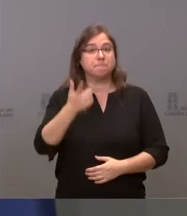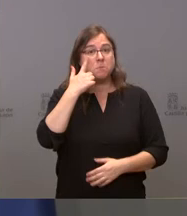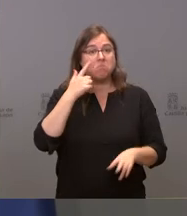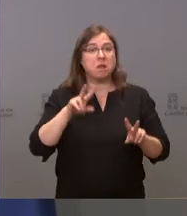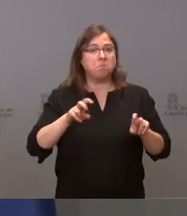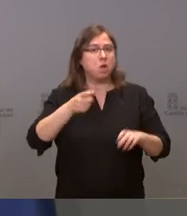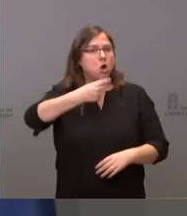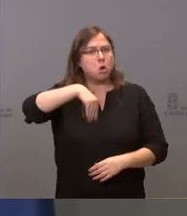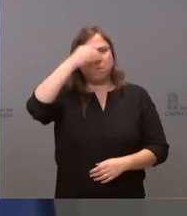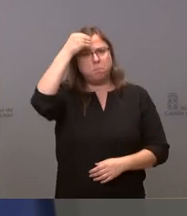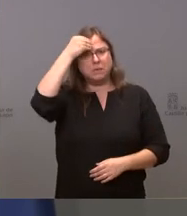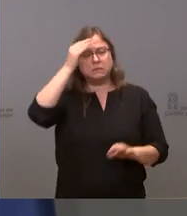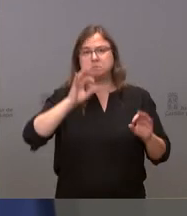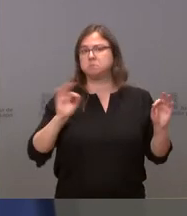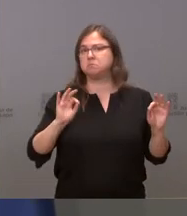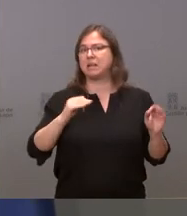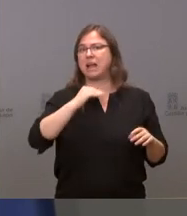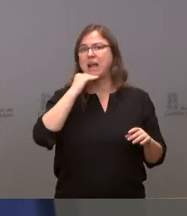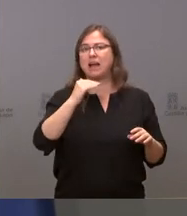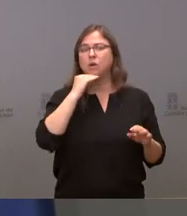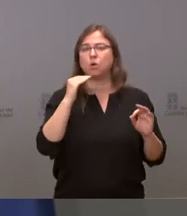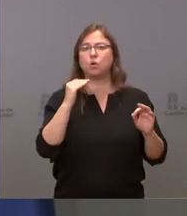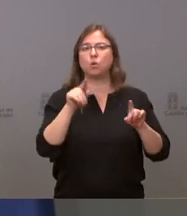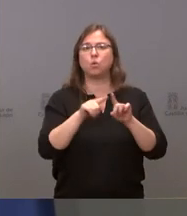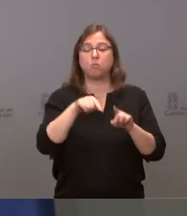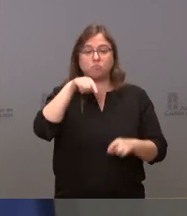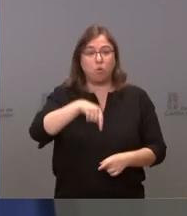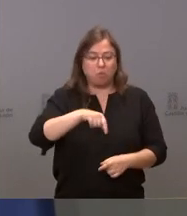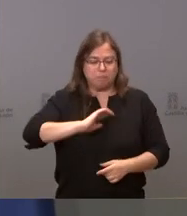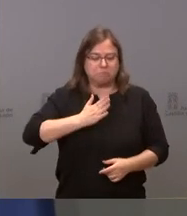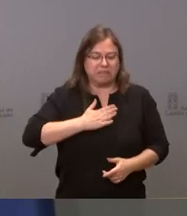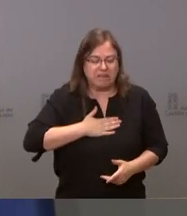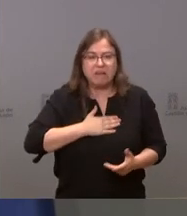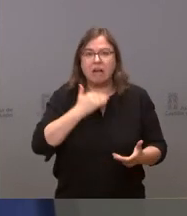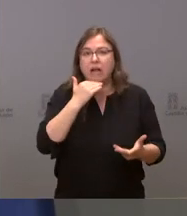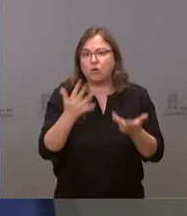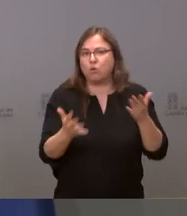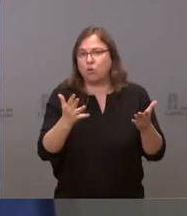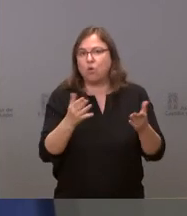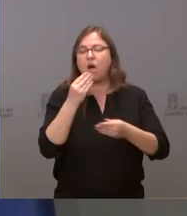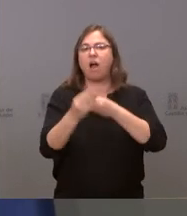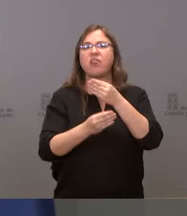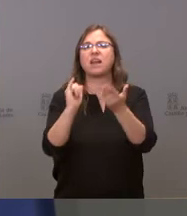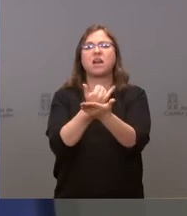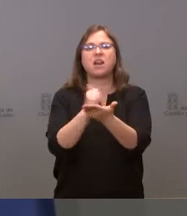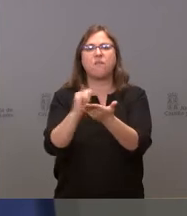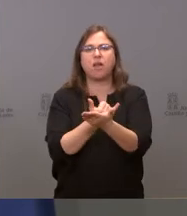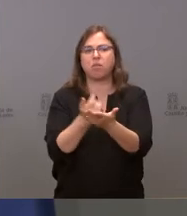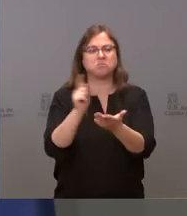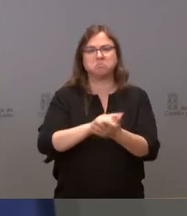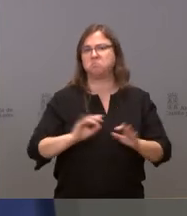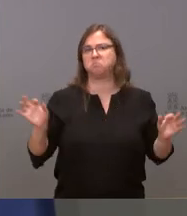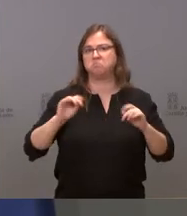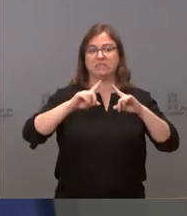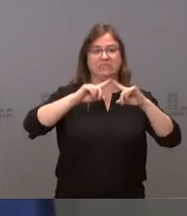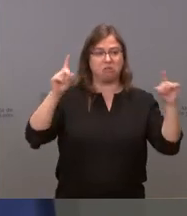pensamos, no tenemos previsto de hoy a mañana hacer un nuevo cribado masivo, ni en